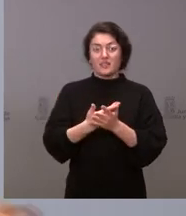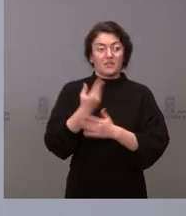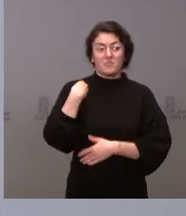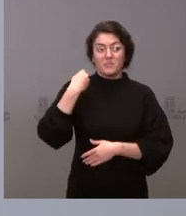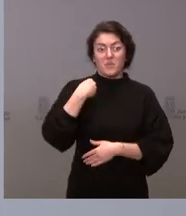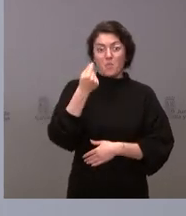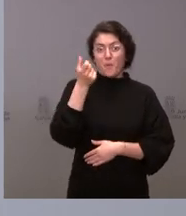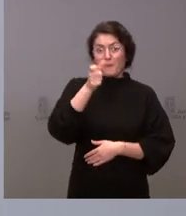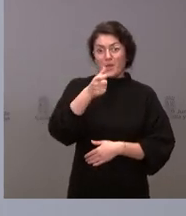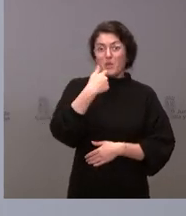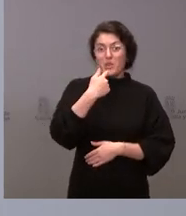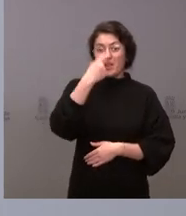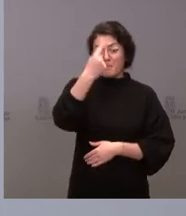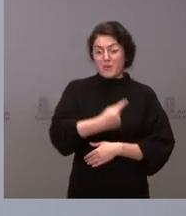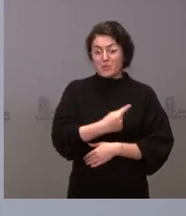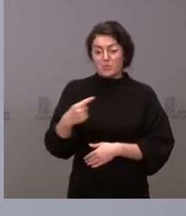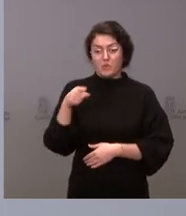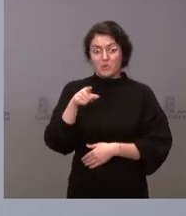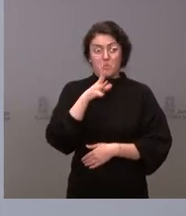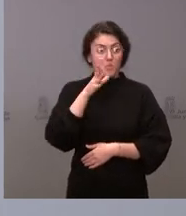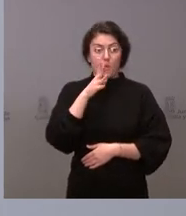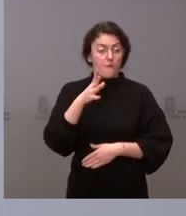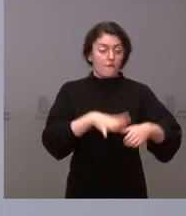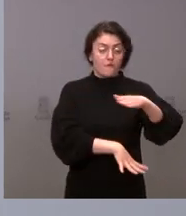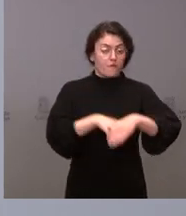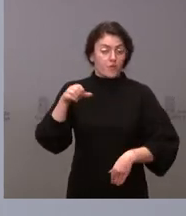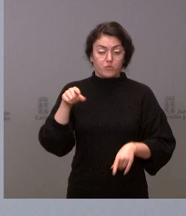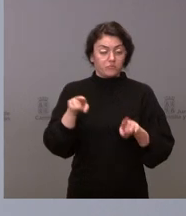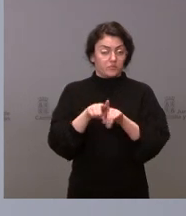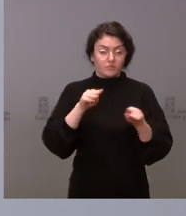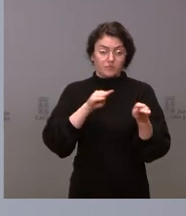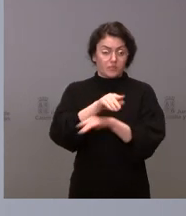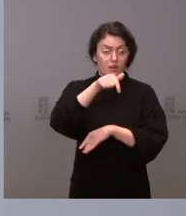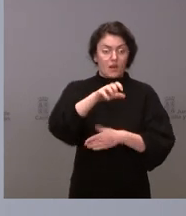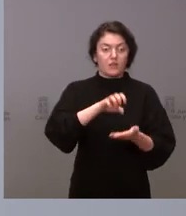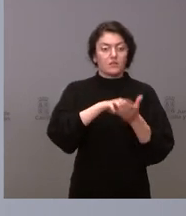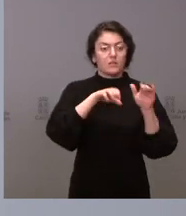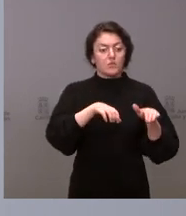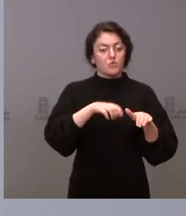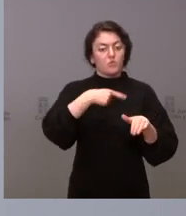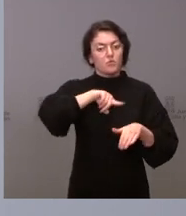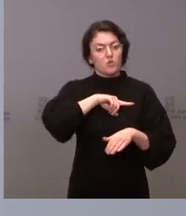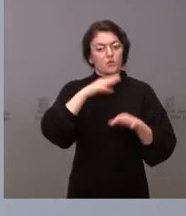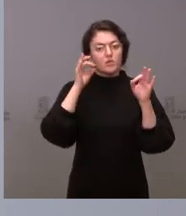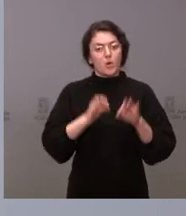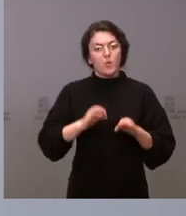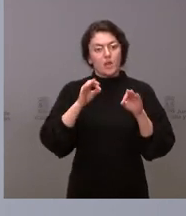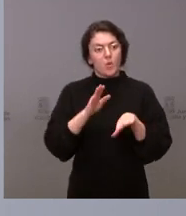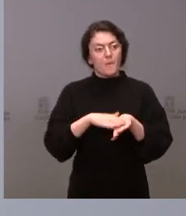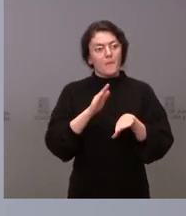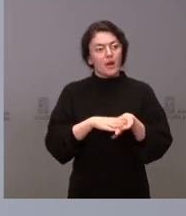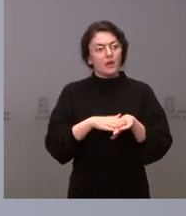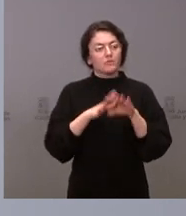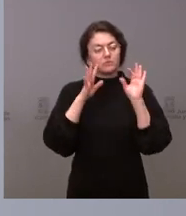son fondos que estimábamos que iban a venir a Castilla y León y que hemos venido asegurando para garantizar su correcta